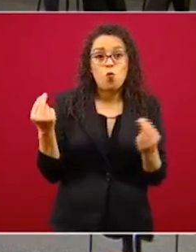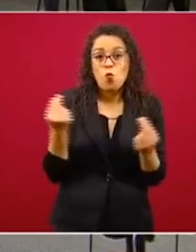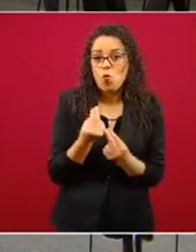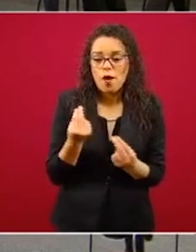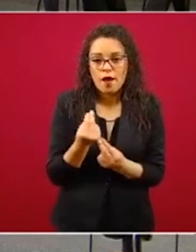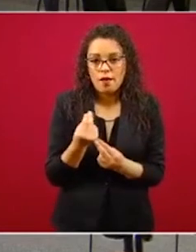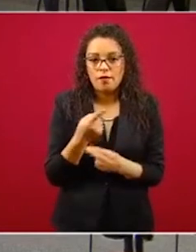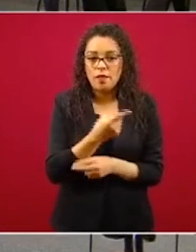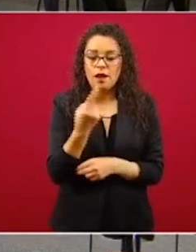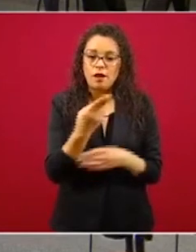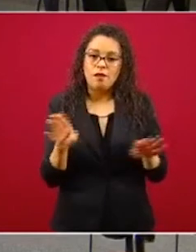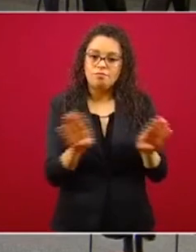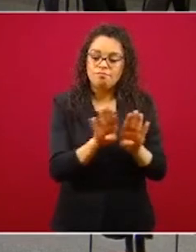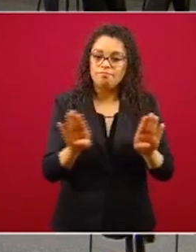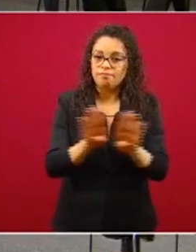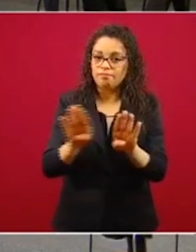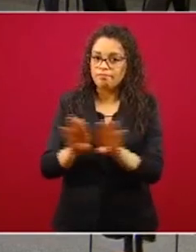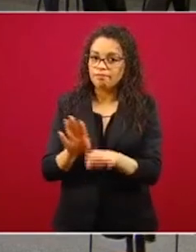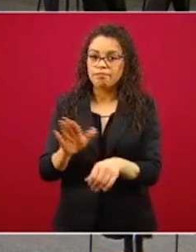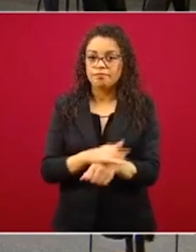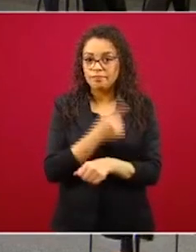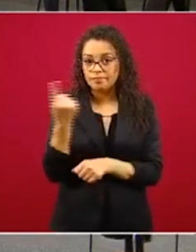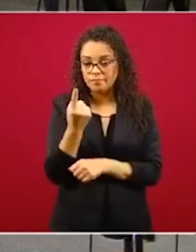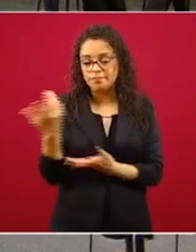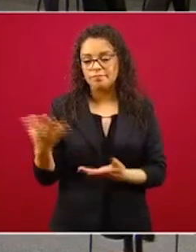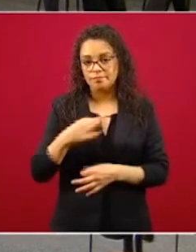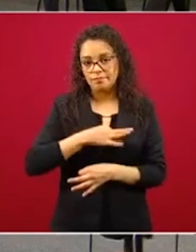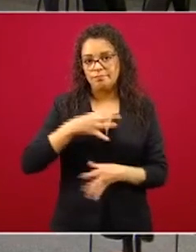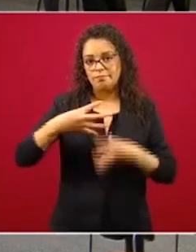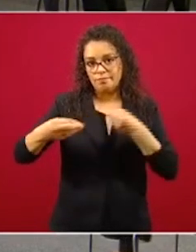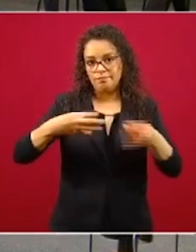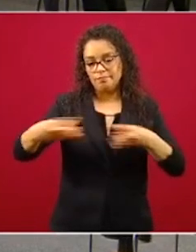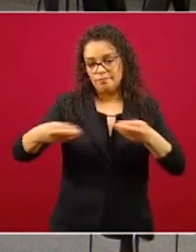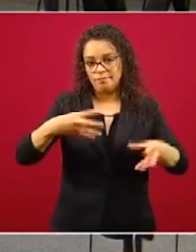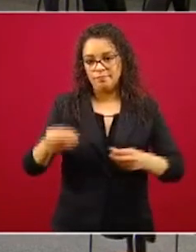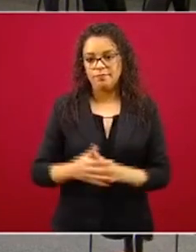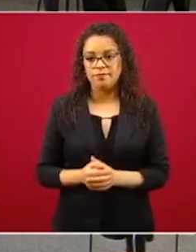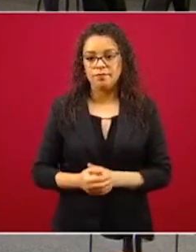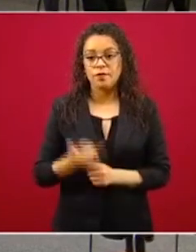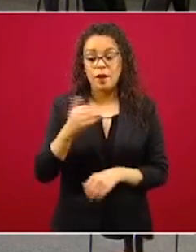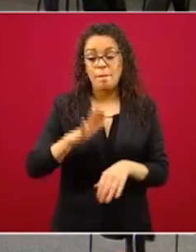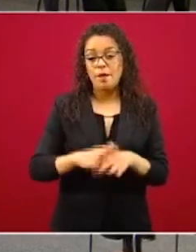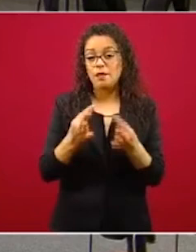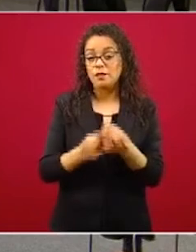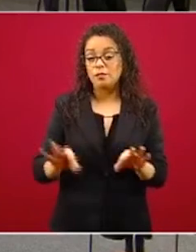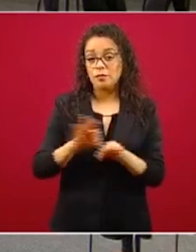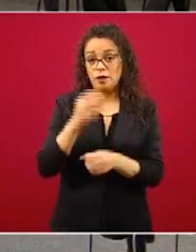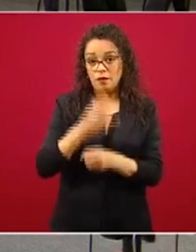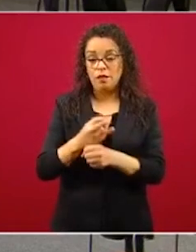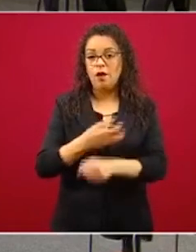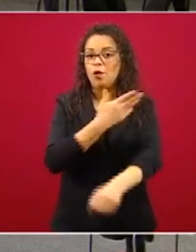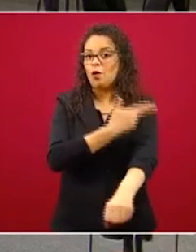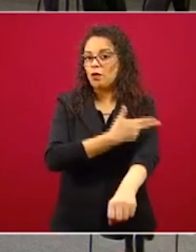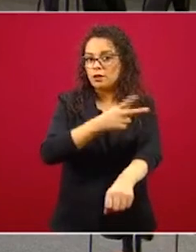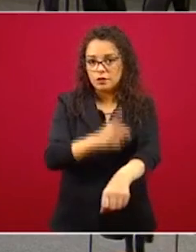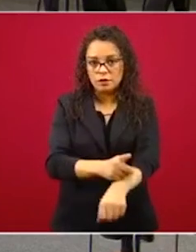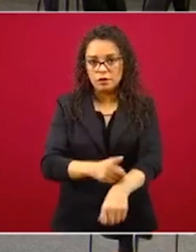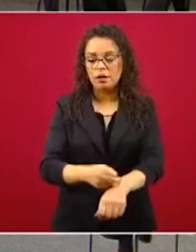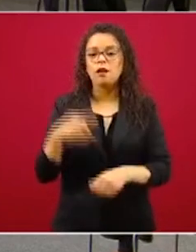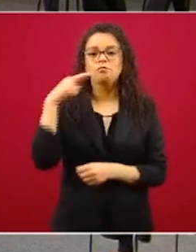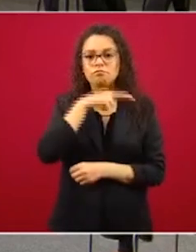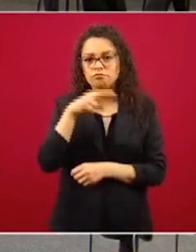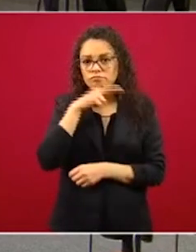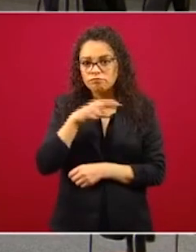tuvieron que cerrar por la pandemia. Y el último elemento y el más importante es la honestidad. Fue rápido porque no hubo intermediarios